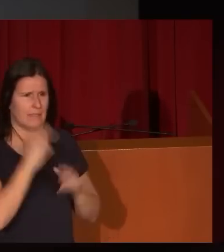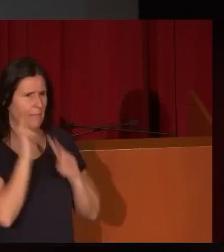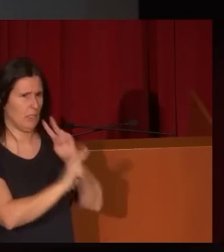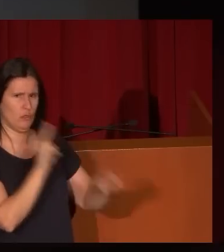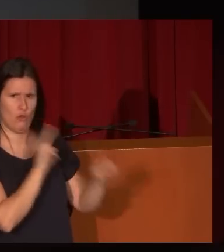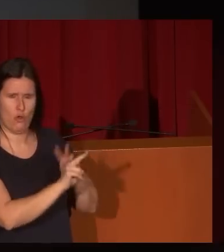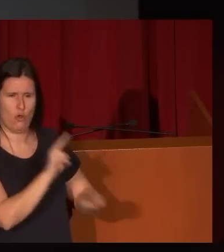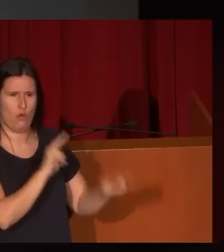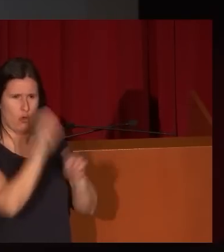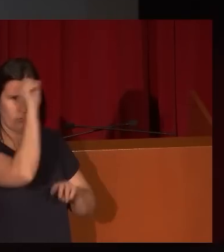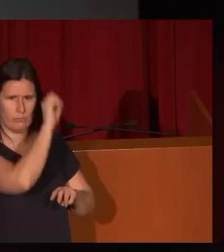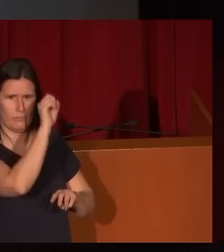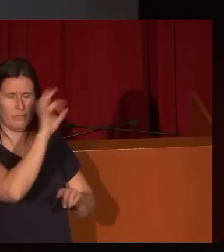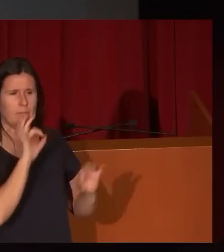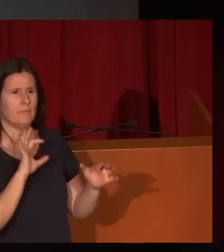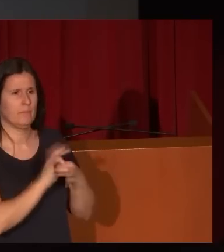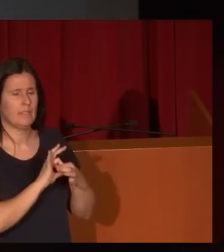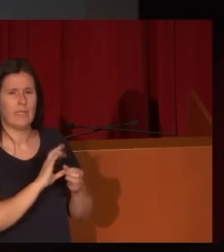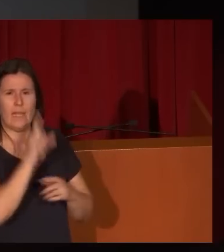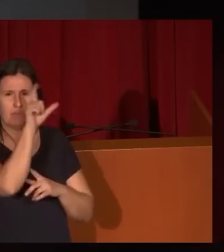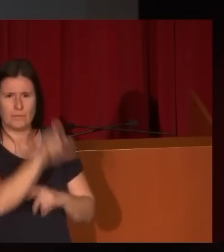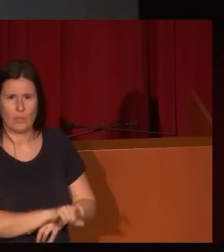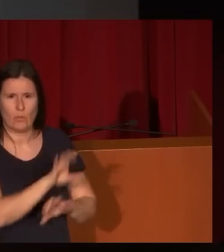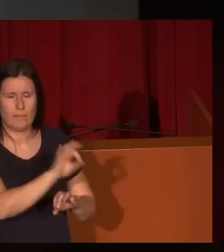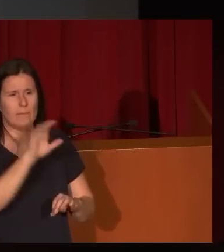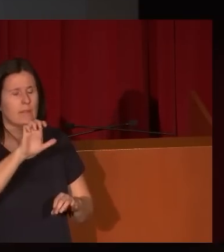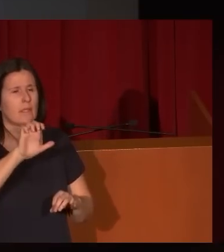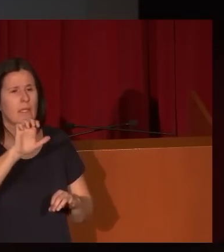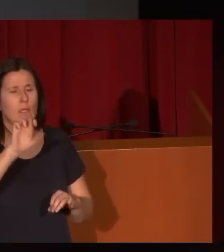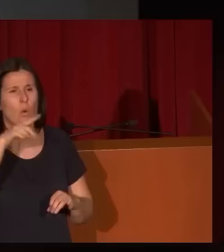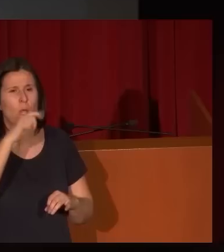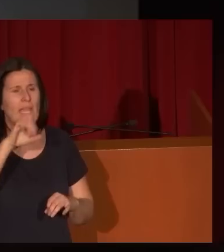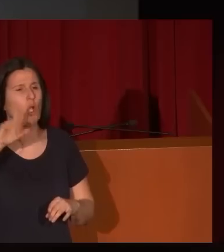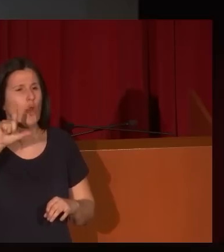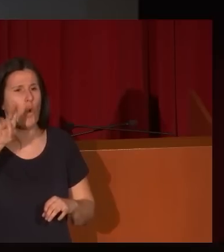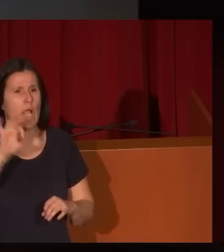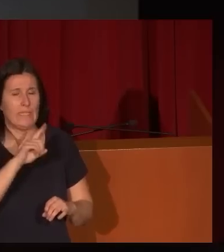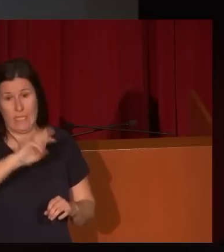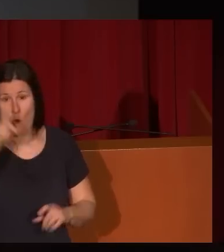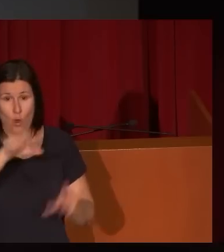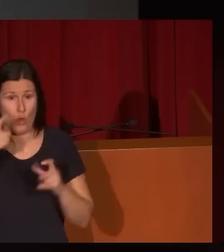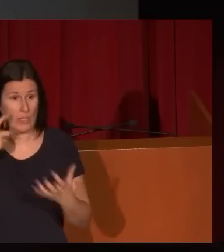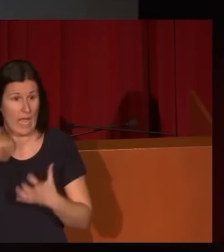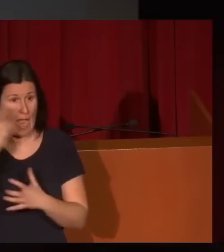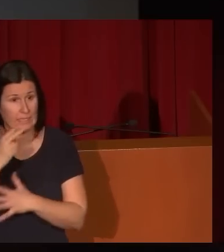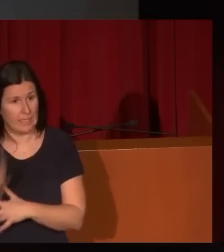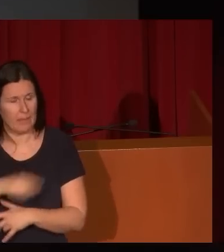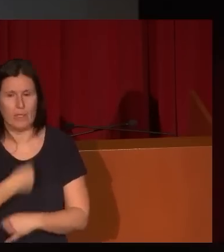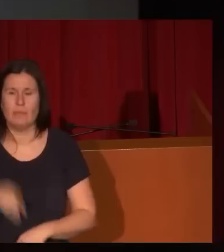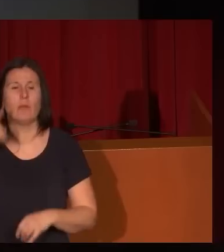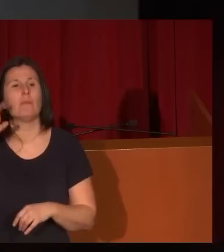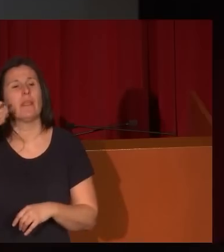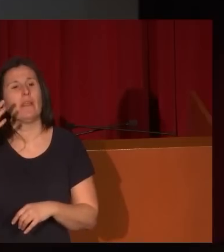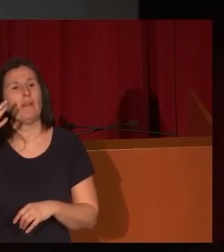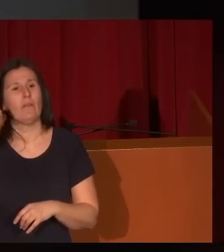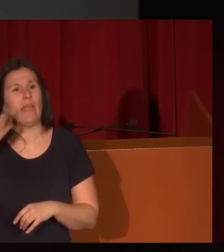de la figura de Eugenio Lucas y de otros artistas, en detrimento de otros, como les digo, ya Enrique la Fuente Ferrari,